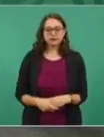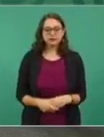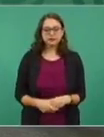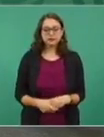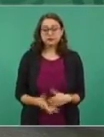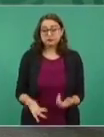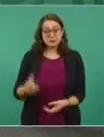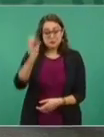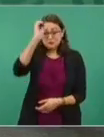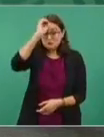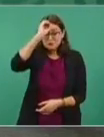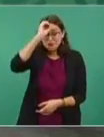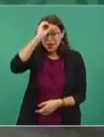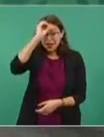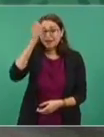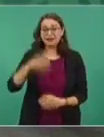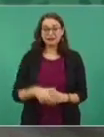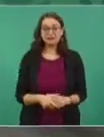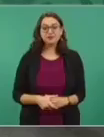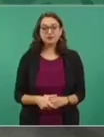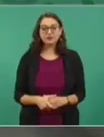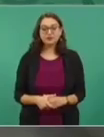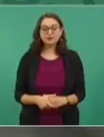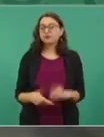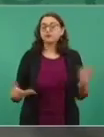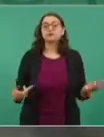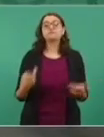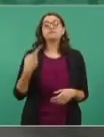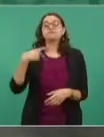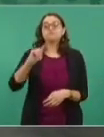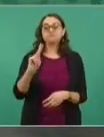Nada. es para